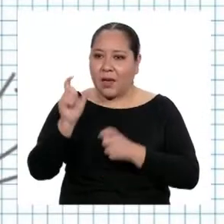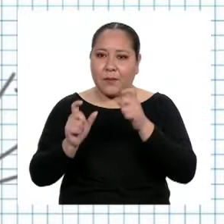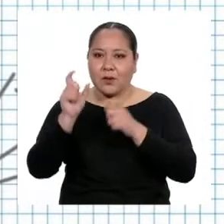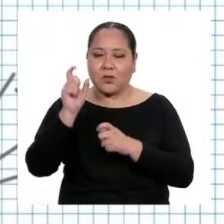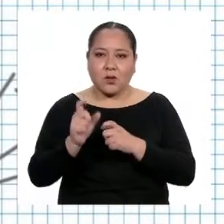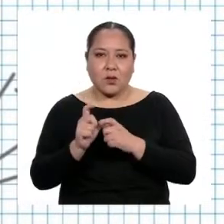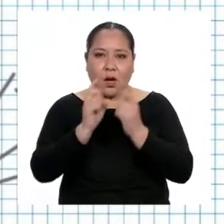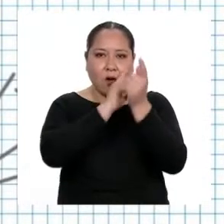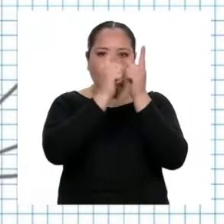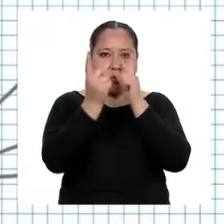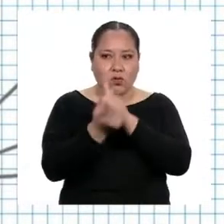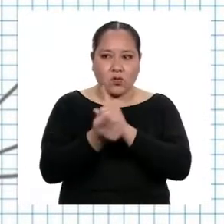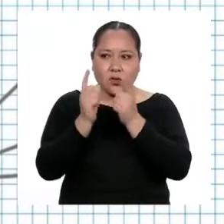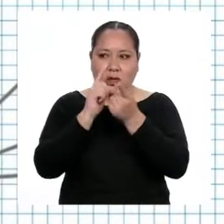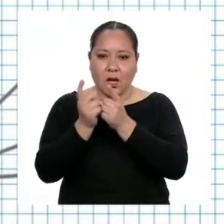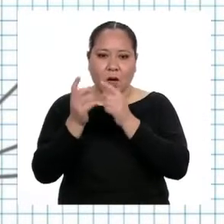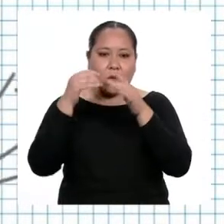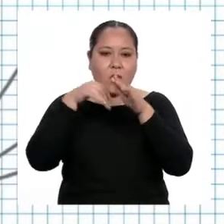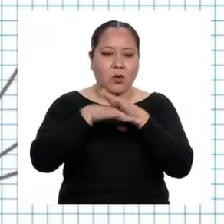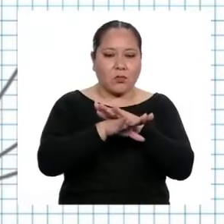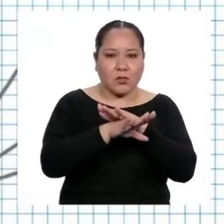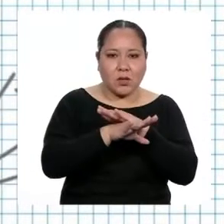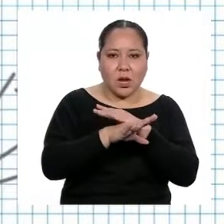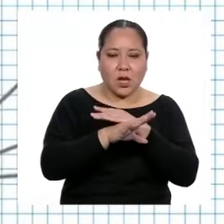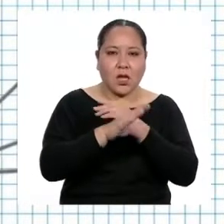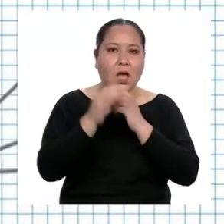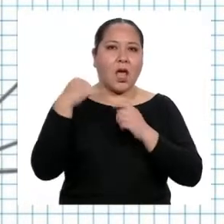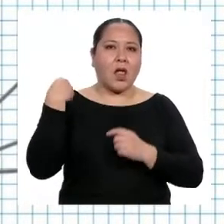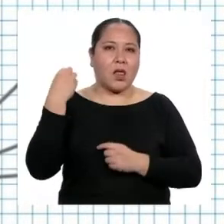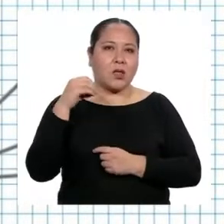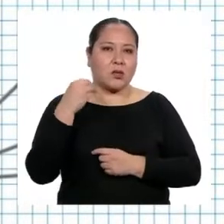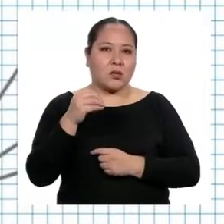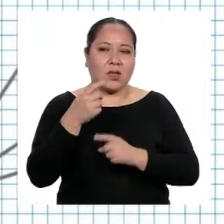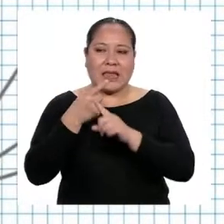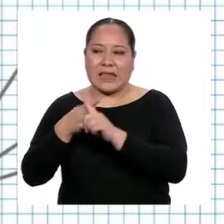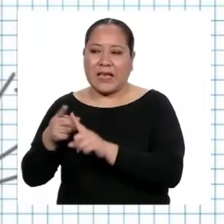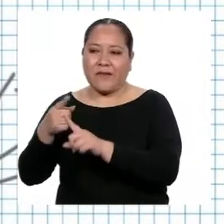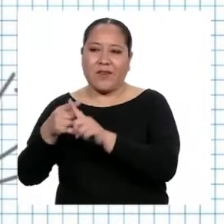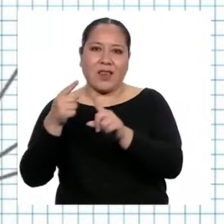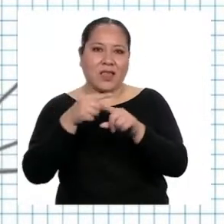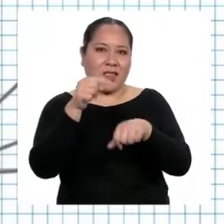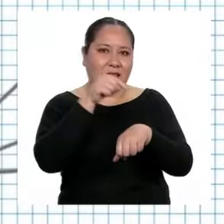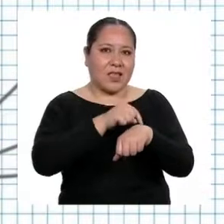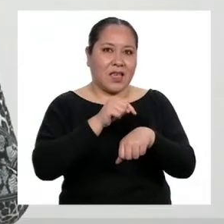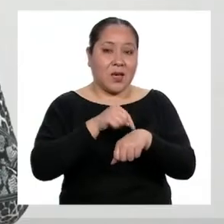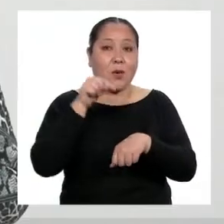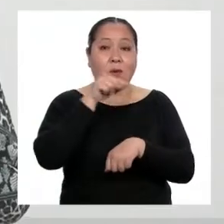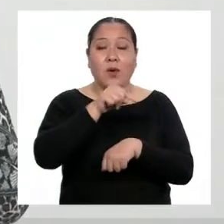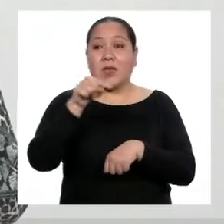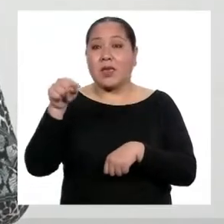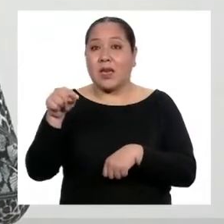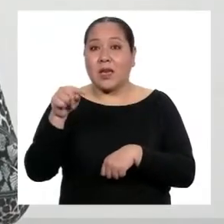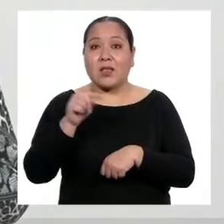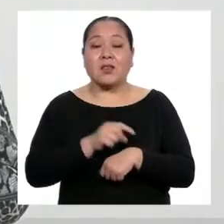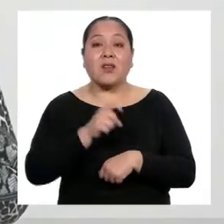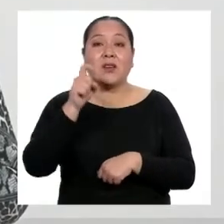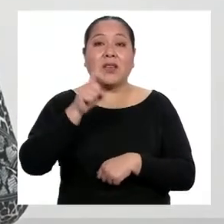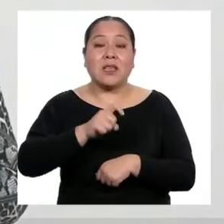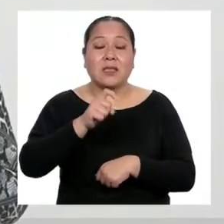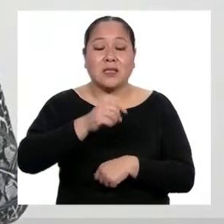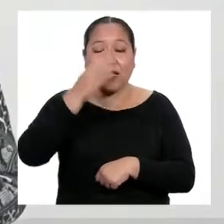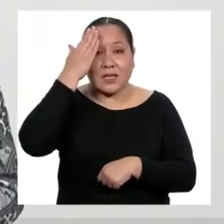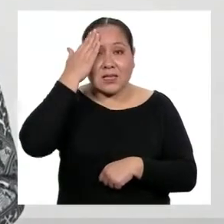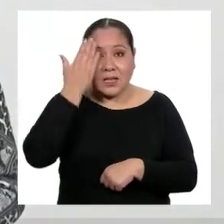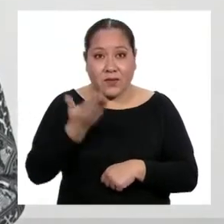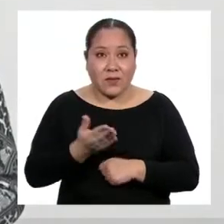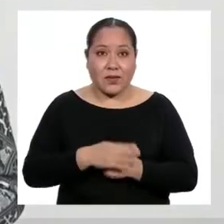cambios que representan su ingreso a la adolescencia se dan de manera distinta y es justamente algo que deben tomar en